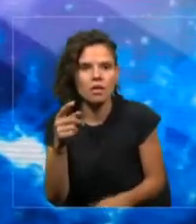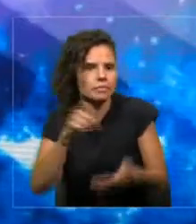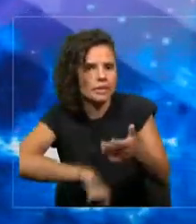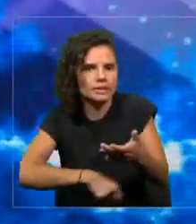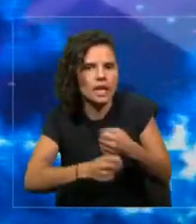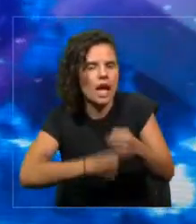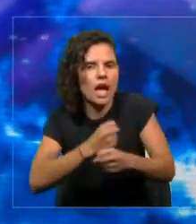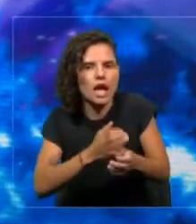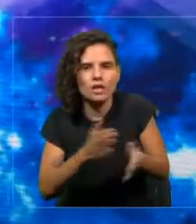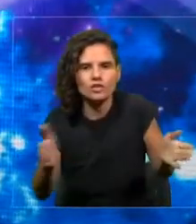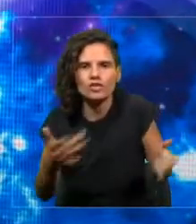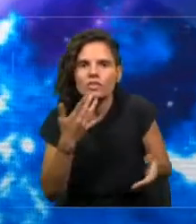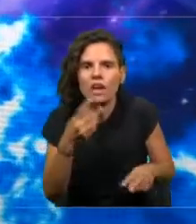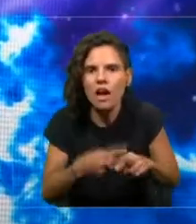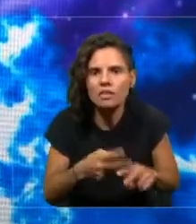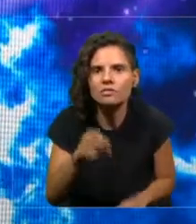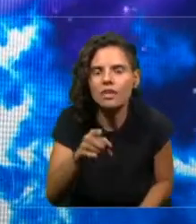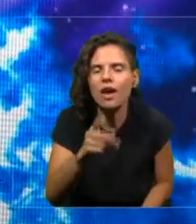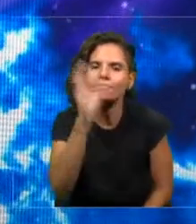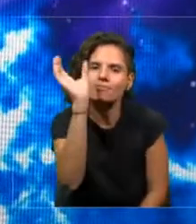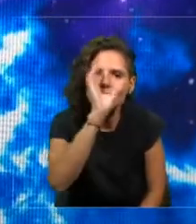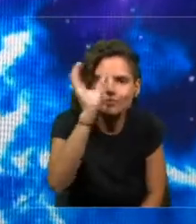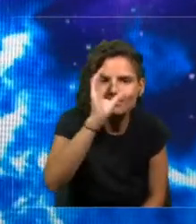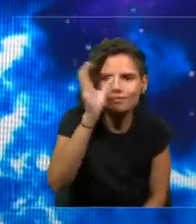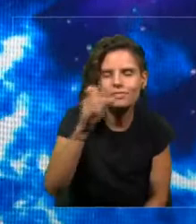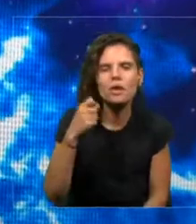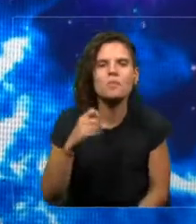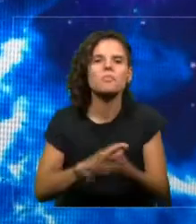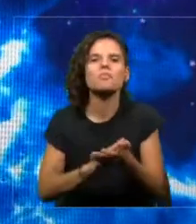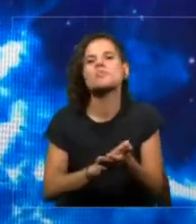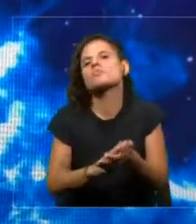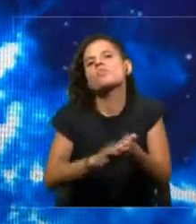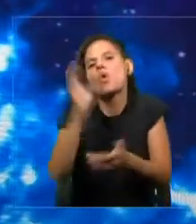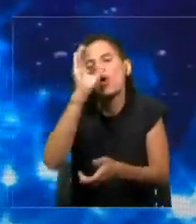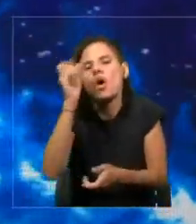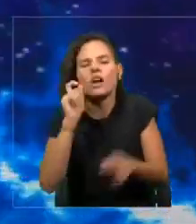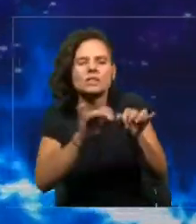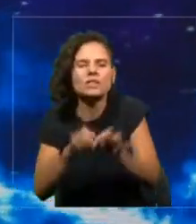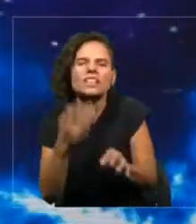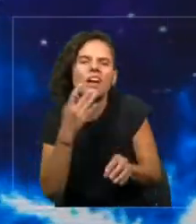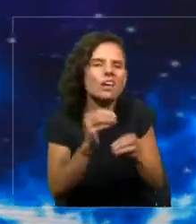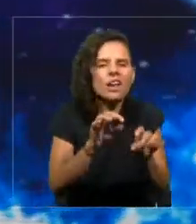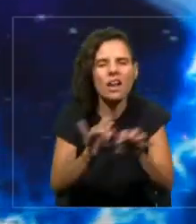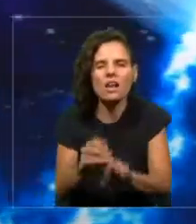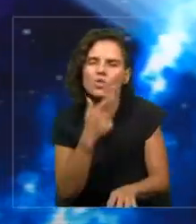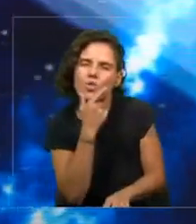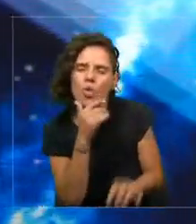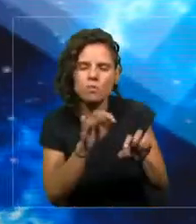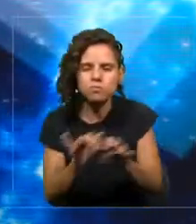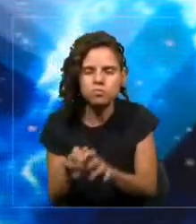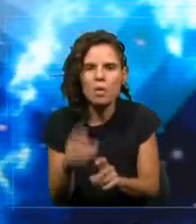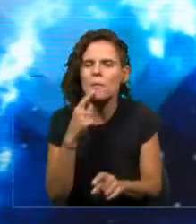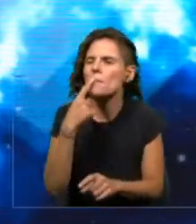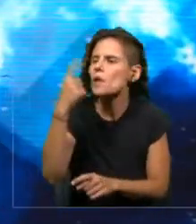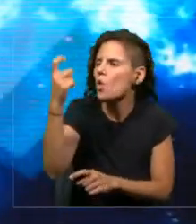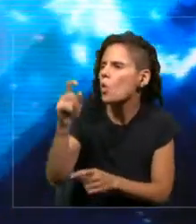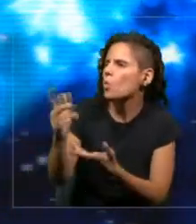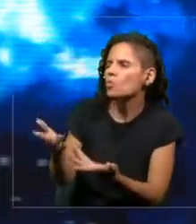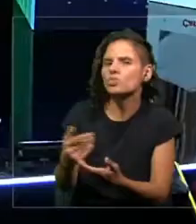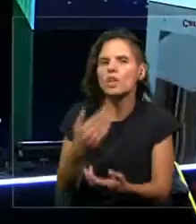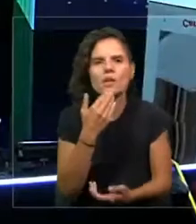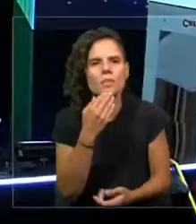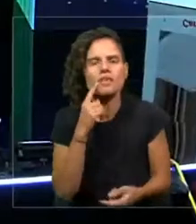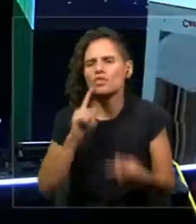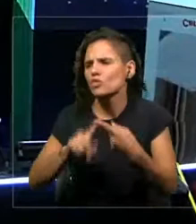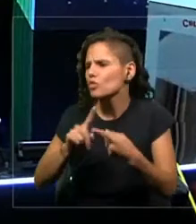en búsquedas, buscando, en algún buscador, en algún engine, con algunas referencias, preguntando inclusive a algunos contactos,